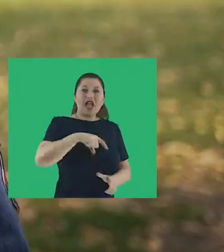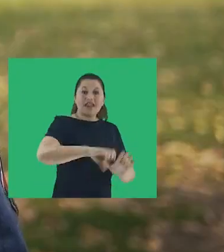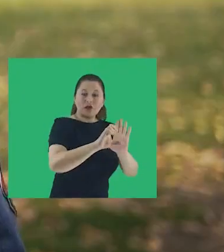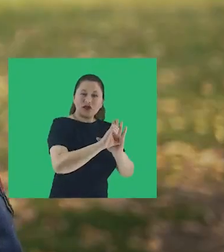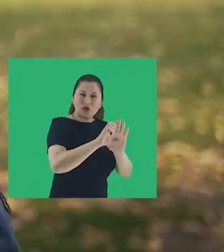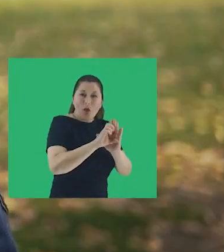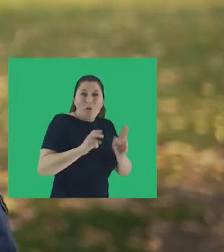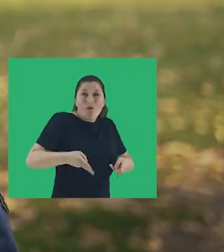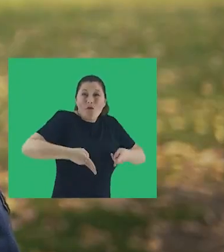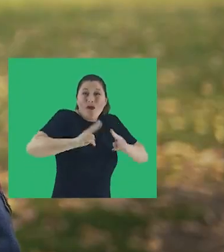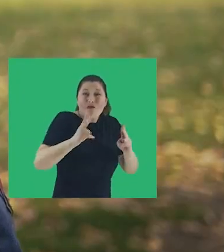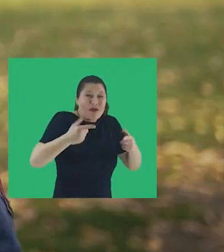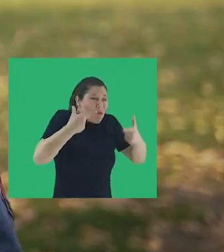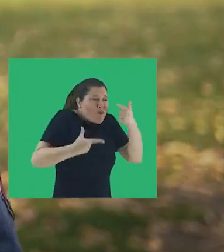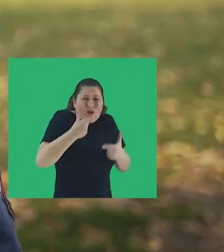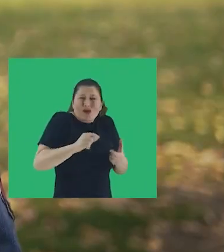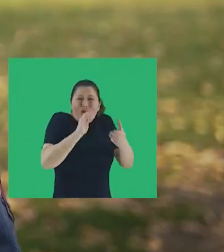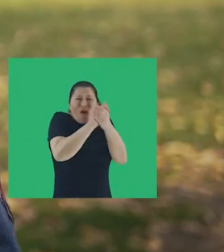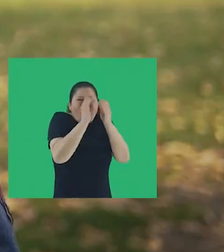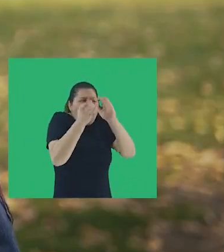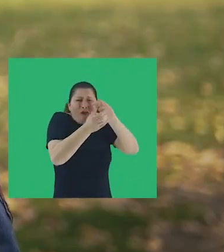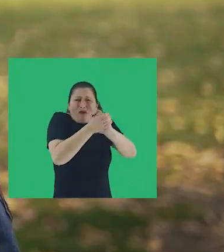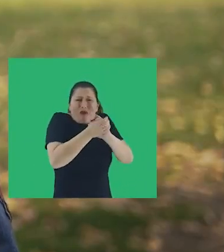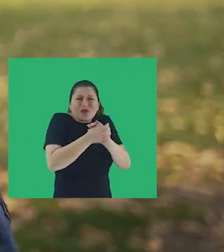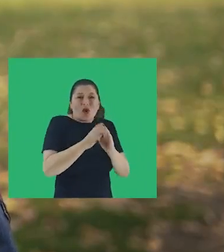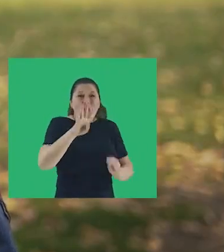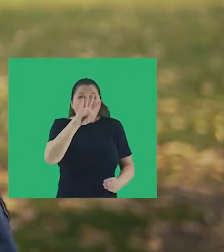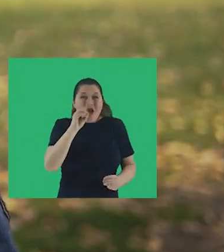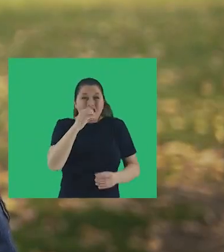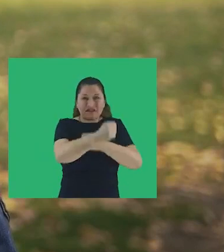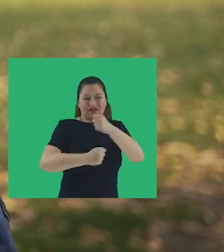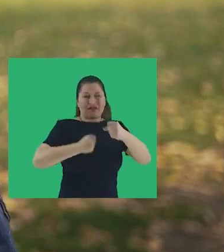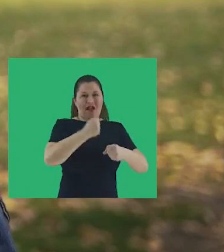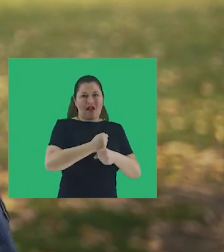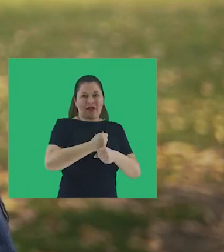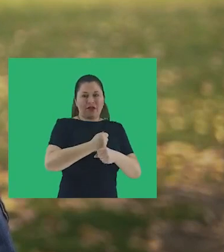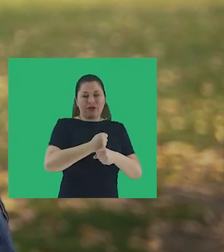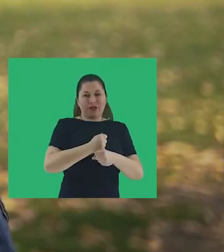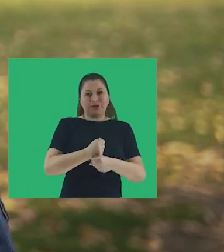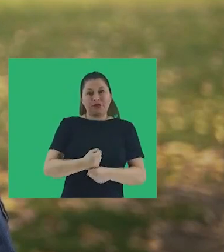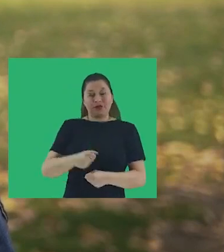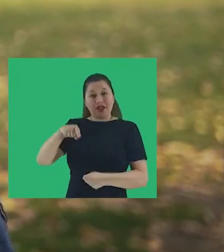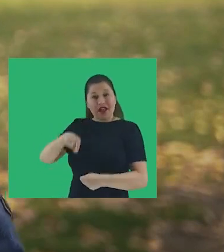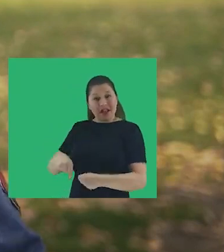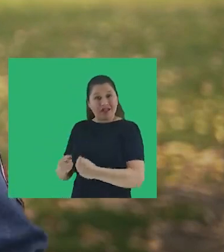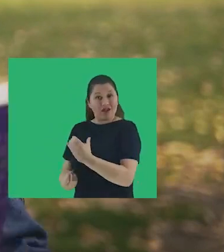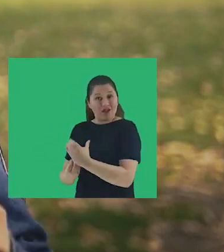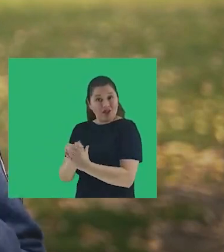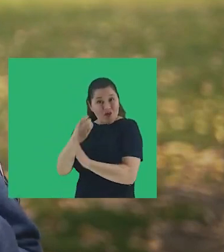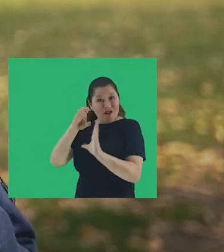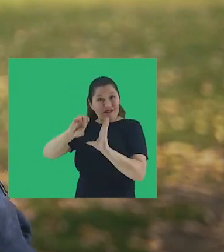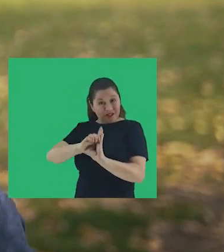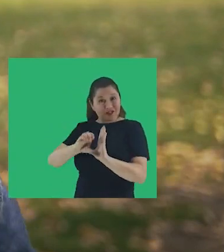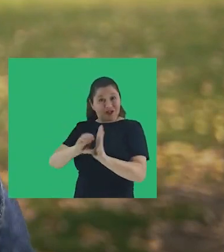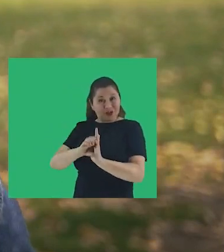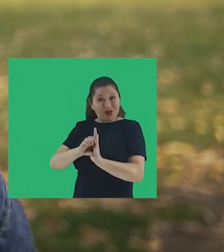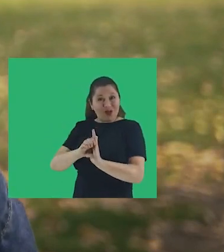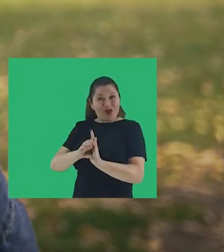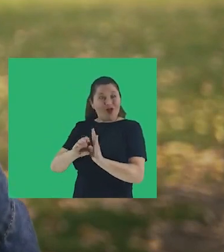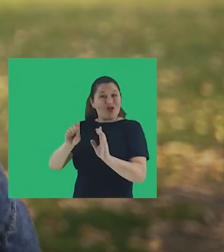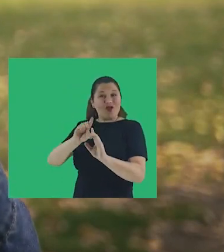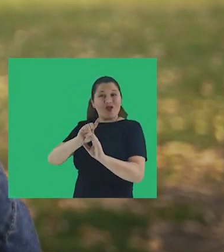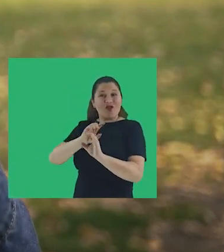Esta constitución ha permitido que corruptos estén en política por más de 40 años. Con esta